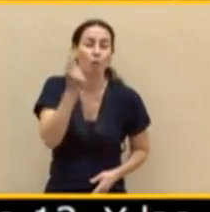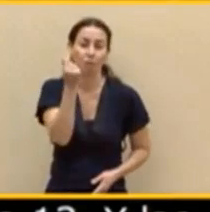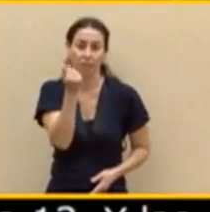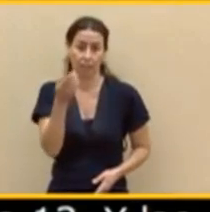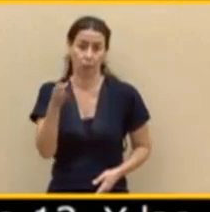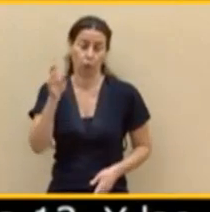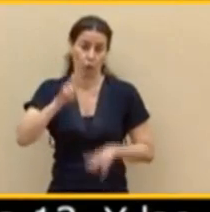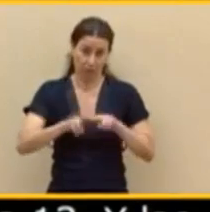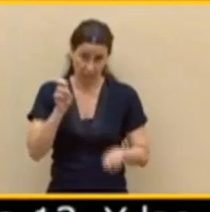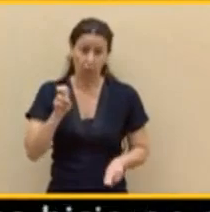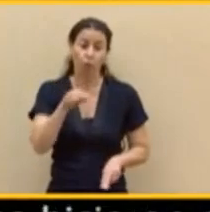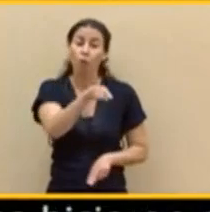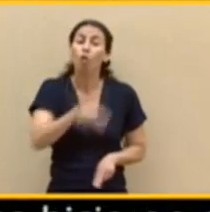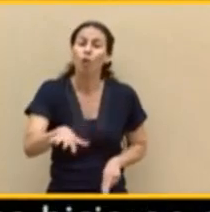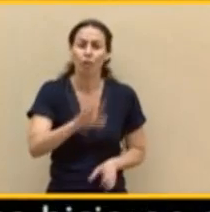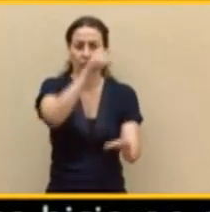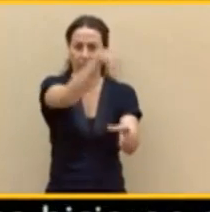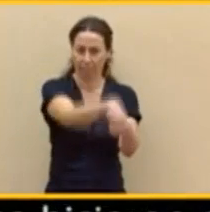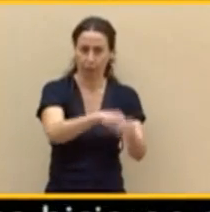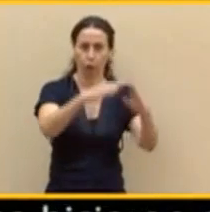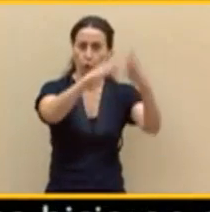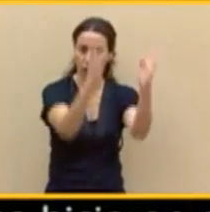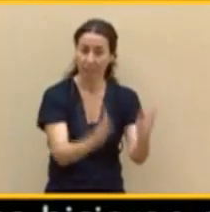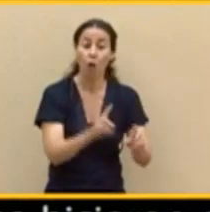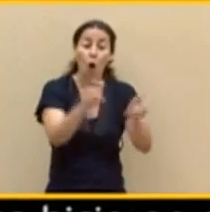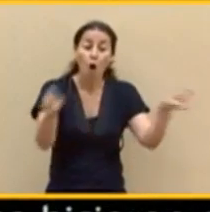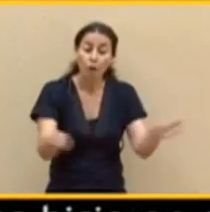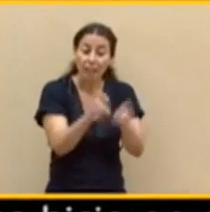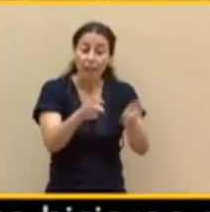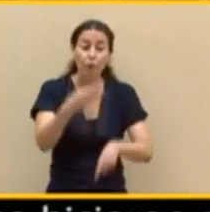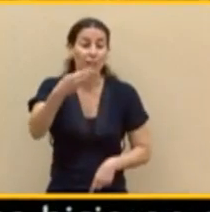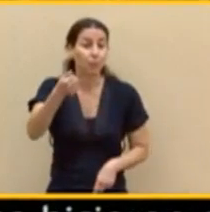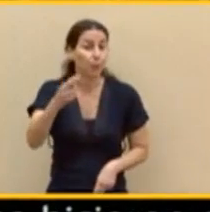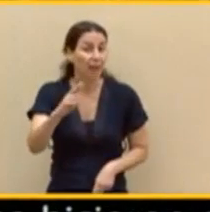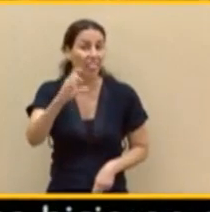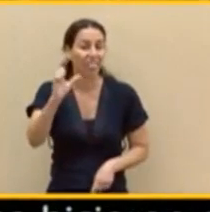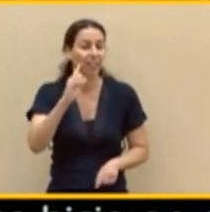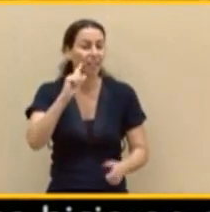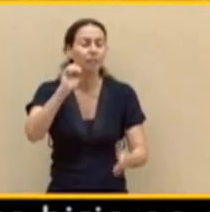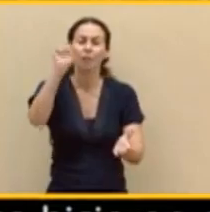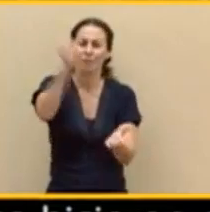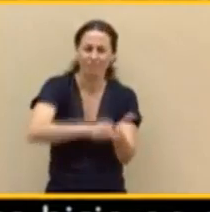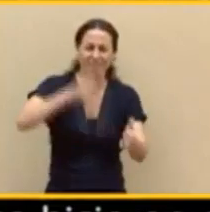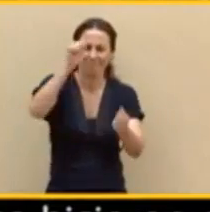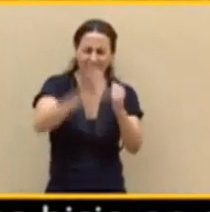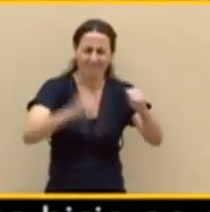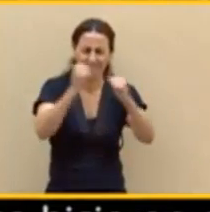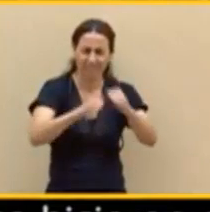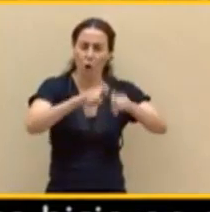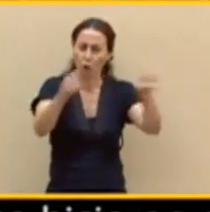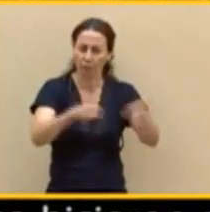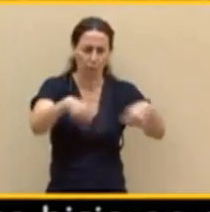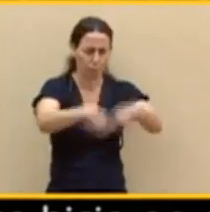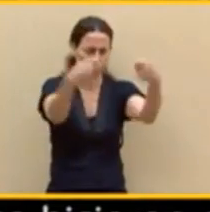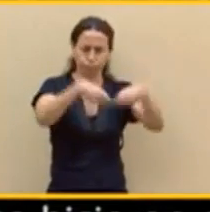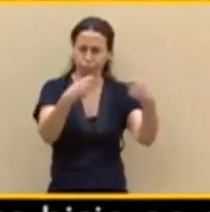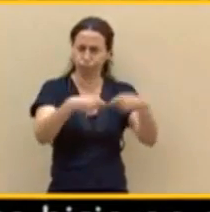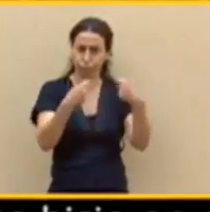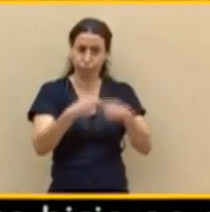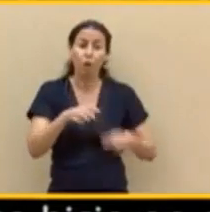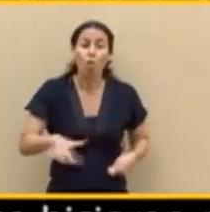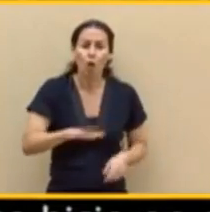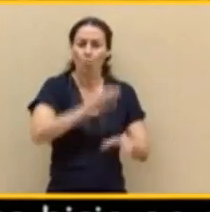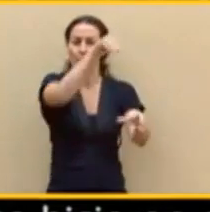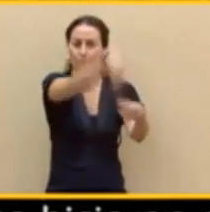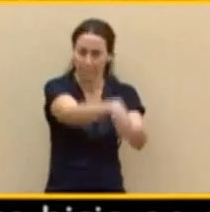en Genova 13. Y los ordenadores del señor Bárcenas se destruyeron a martillazos allí, en Genova 13. Y la Guardia Civil no tuvo